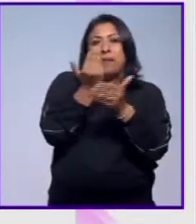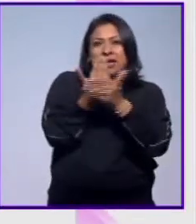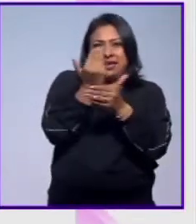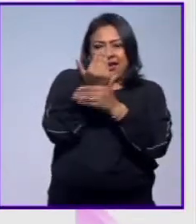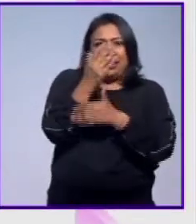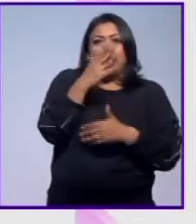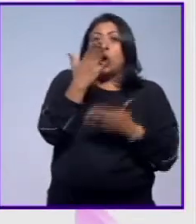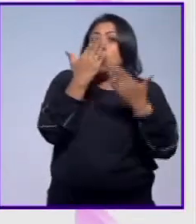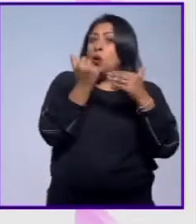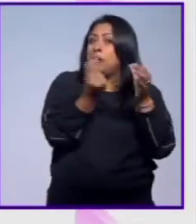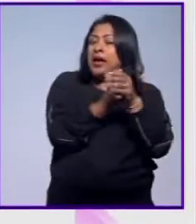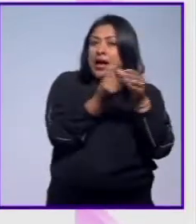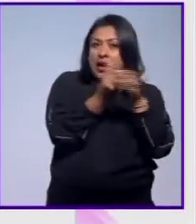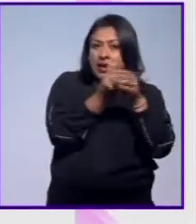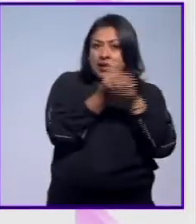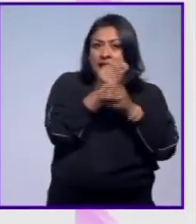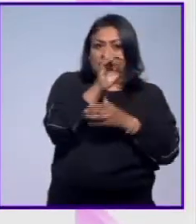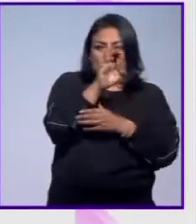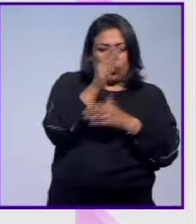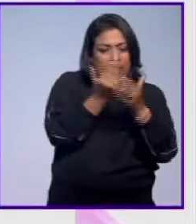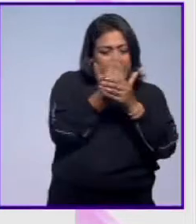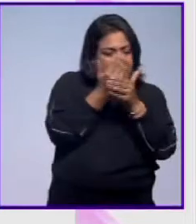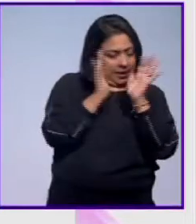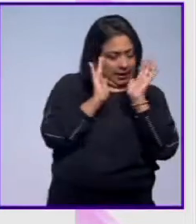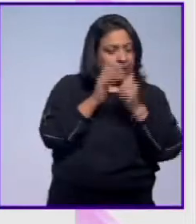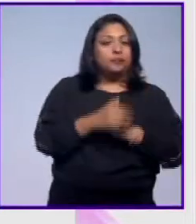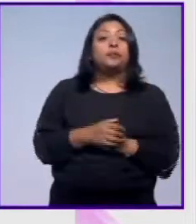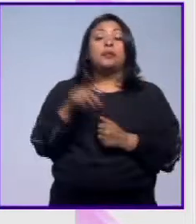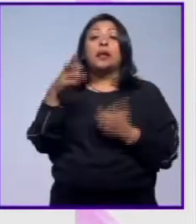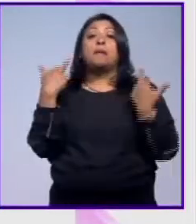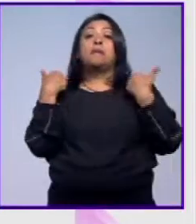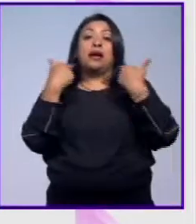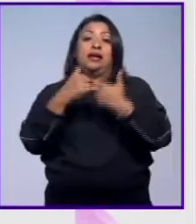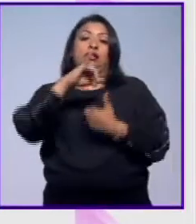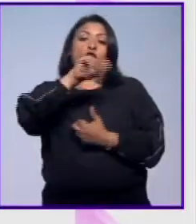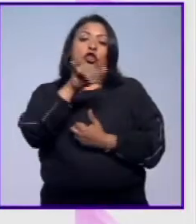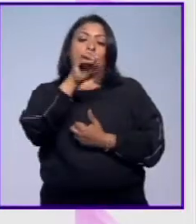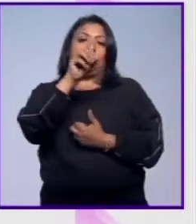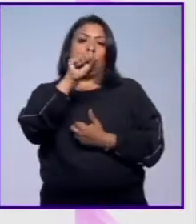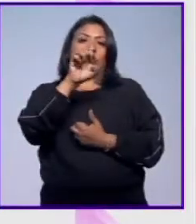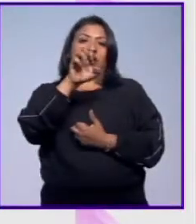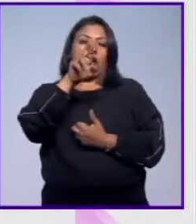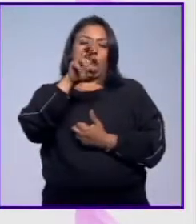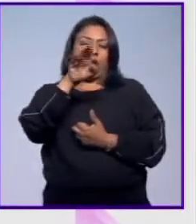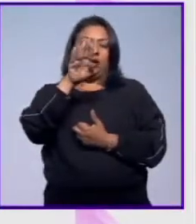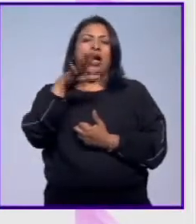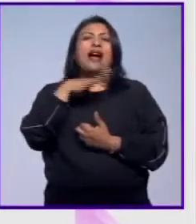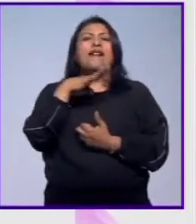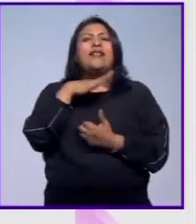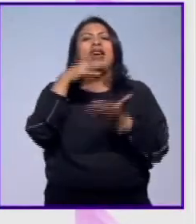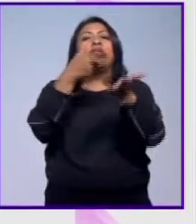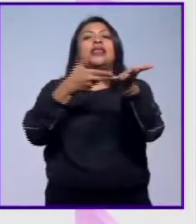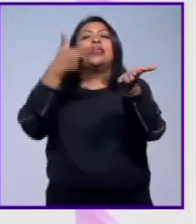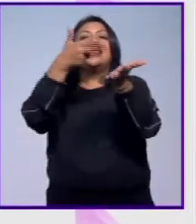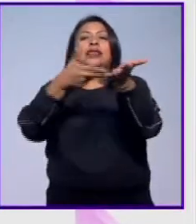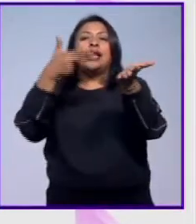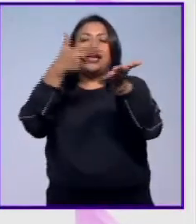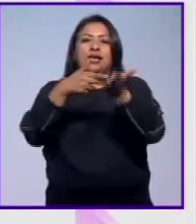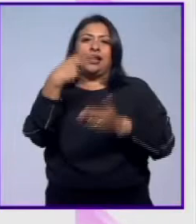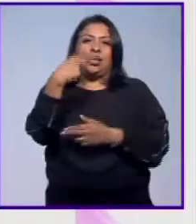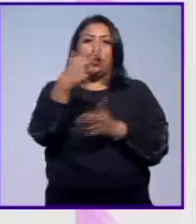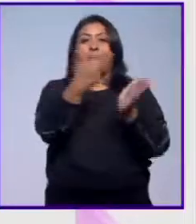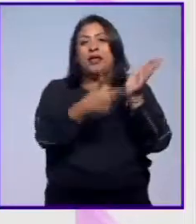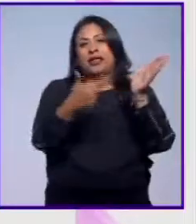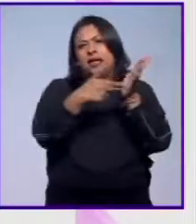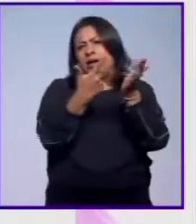época que no había clases en el CUEC en las mañanas. Y el maestro José Rovirosa implementaron unos talleres que se llamaban